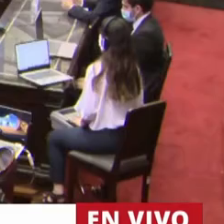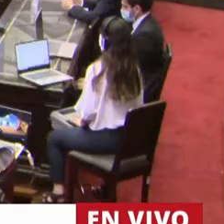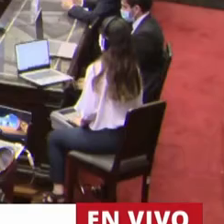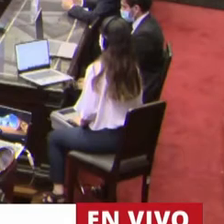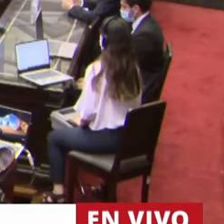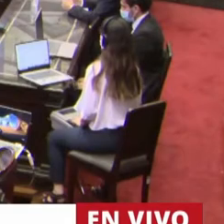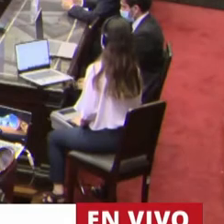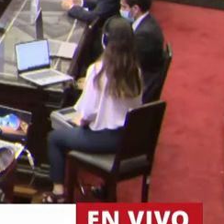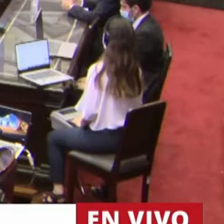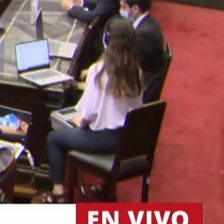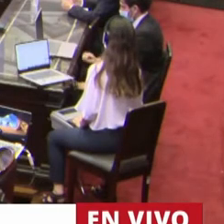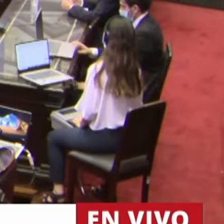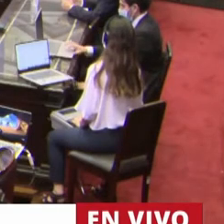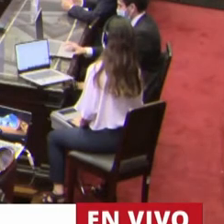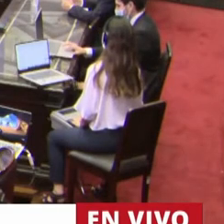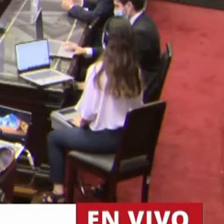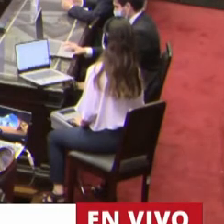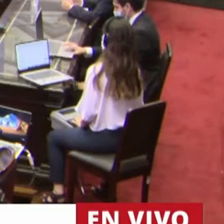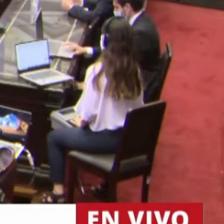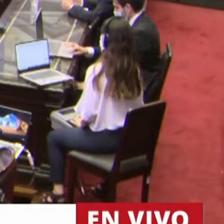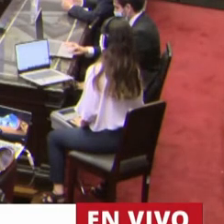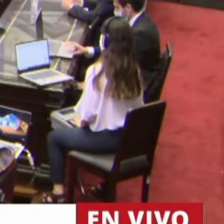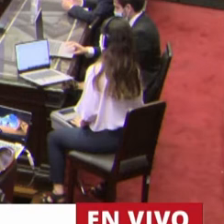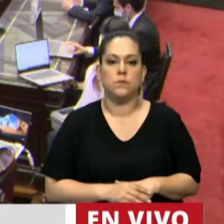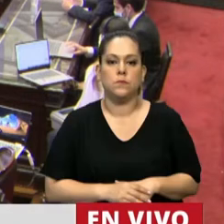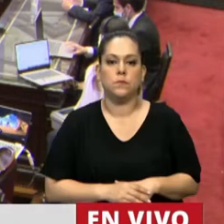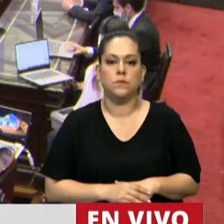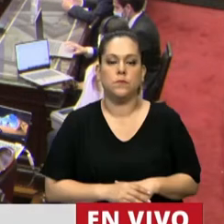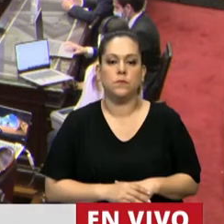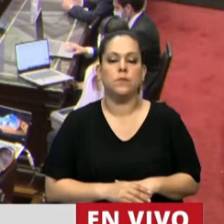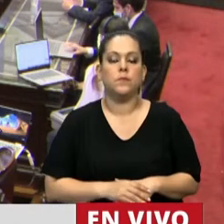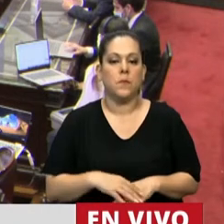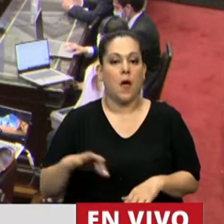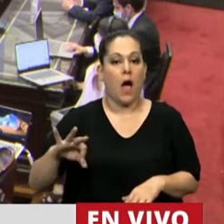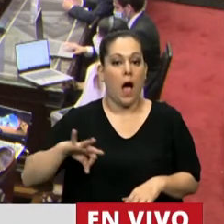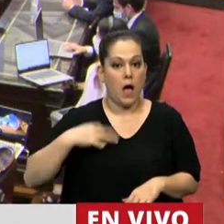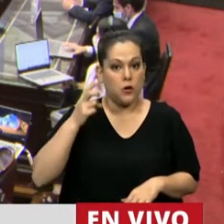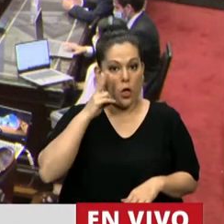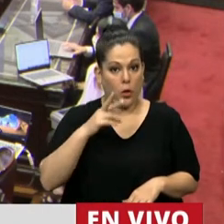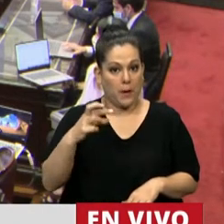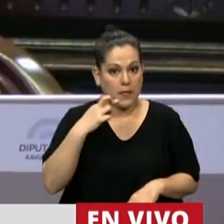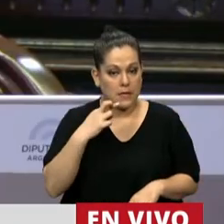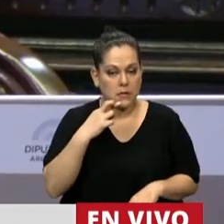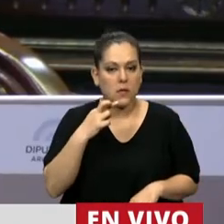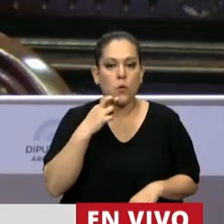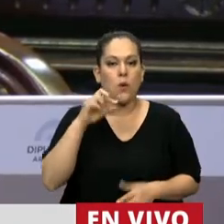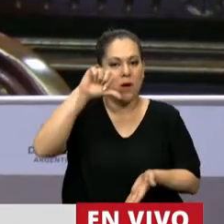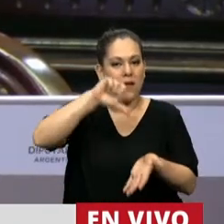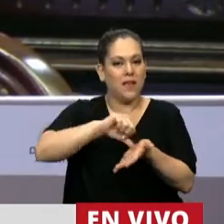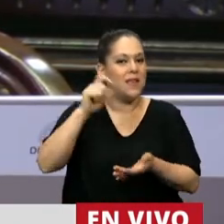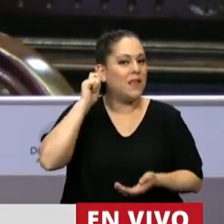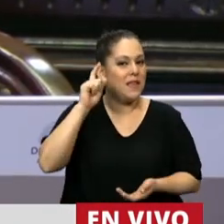Muchas gracias, Presidente. Durante el año 2019 se celebró en Ginebra, Suiza,